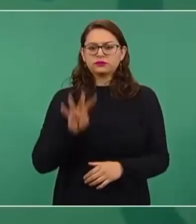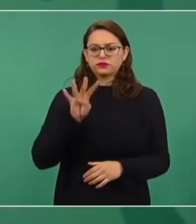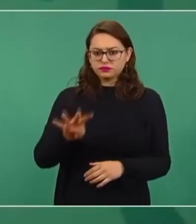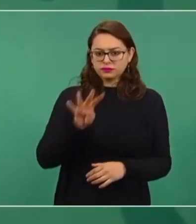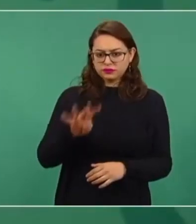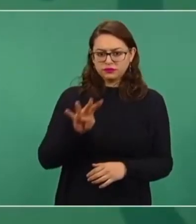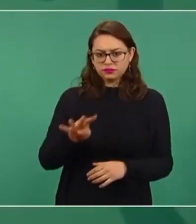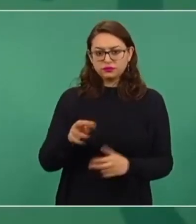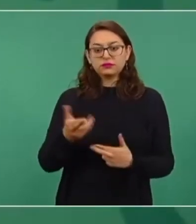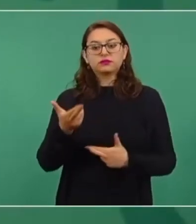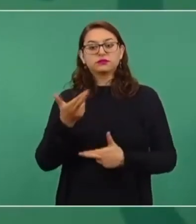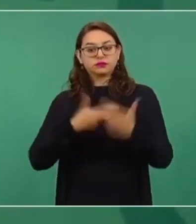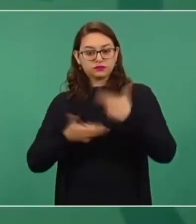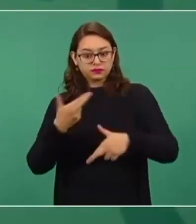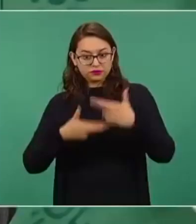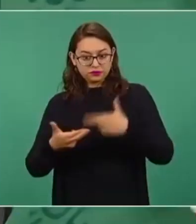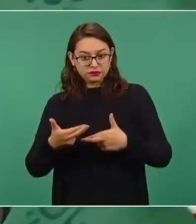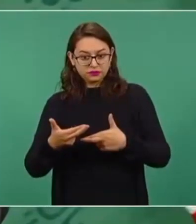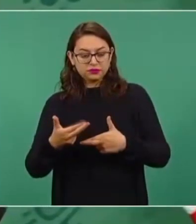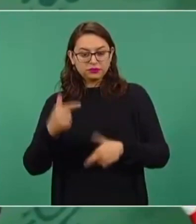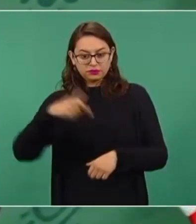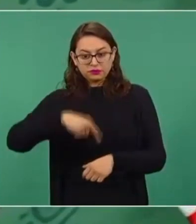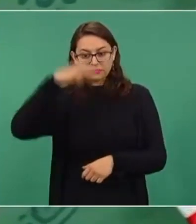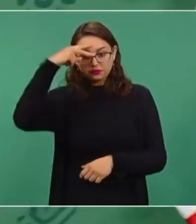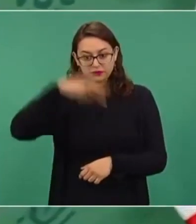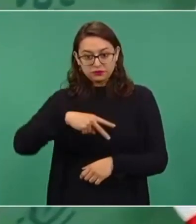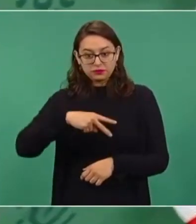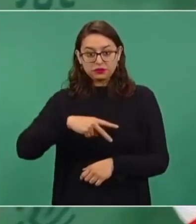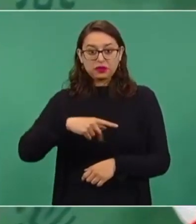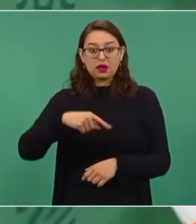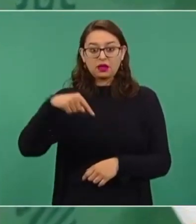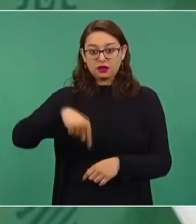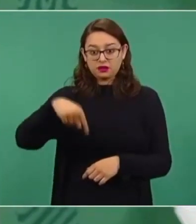El 20 de